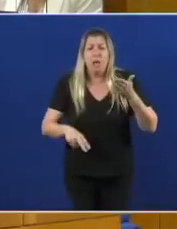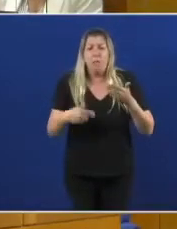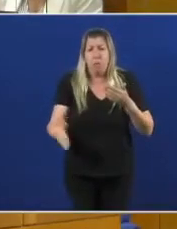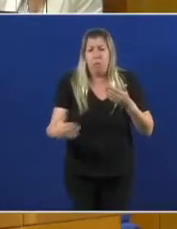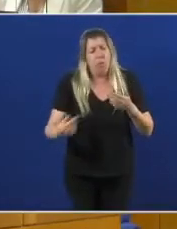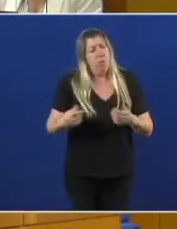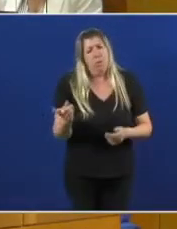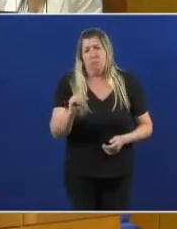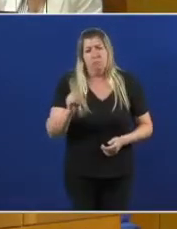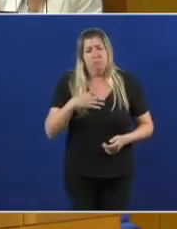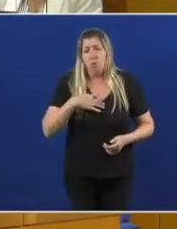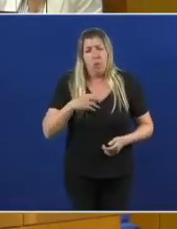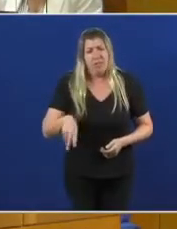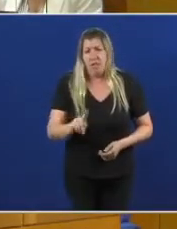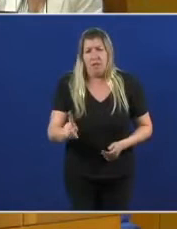Popular.